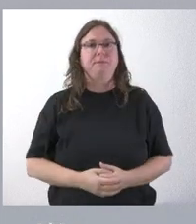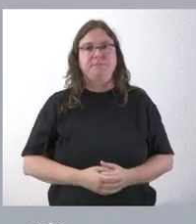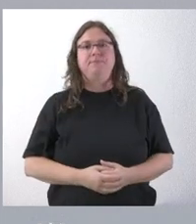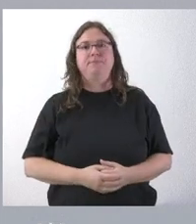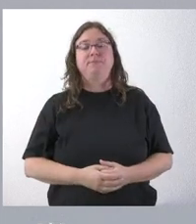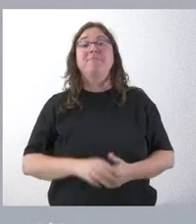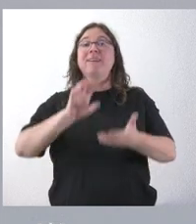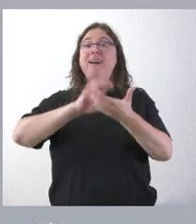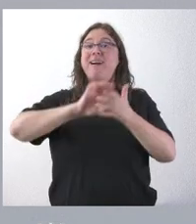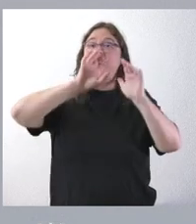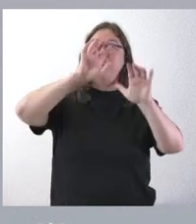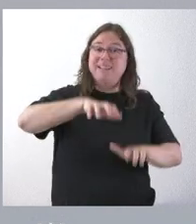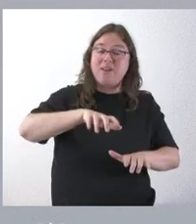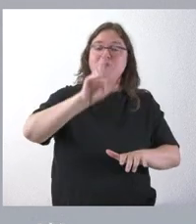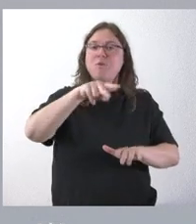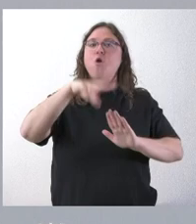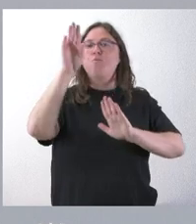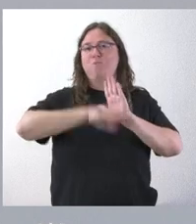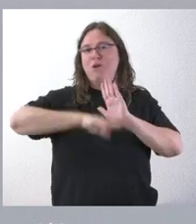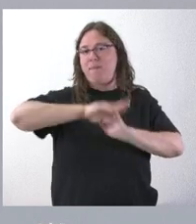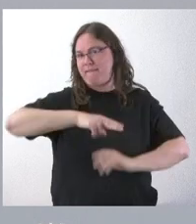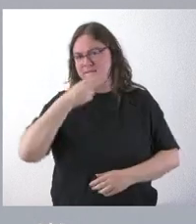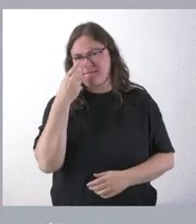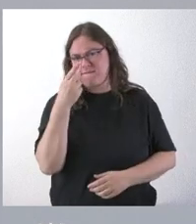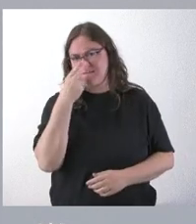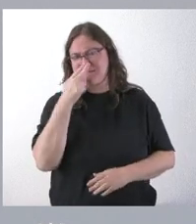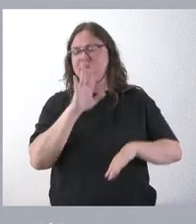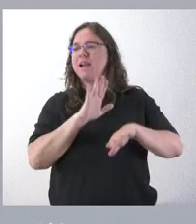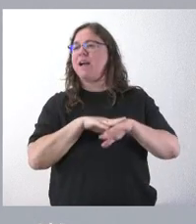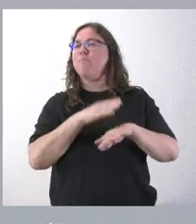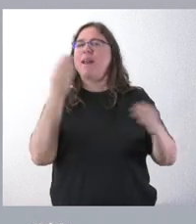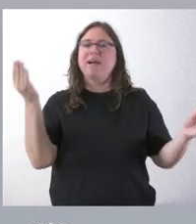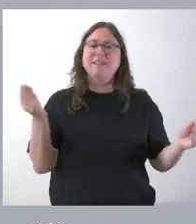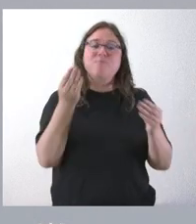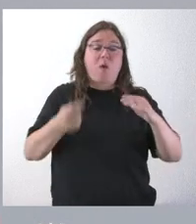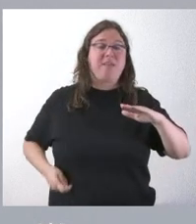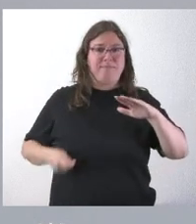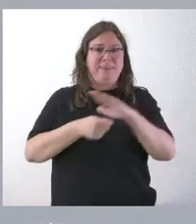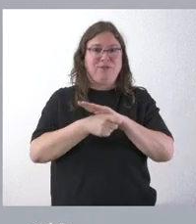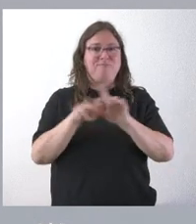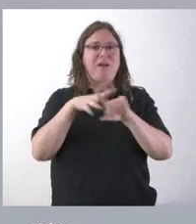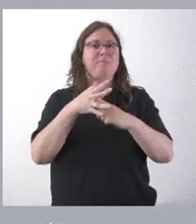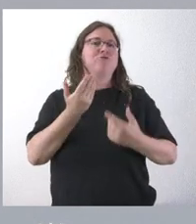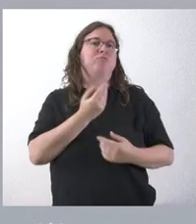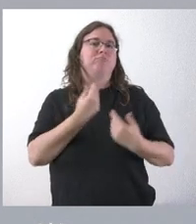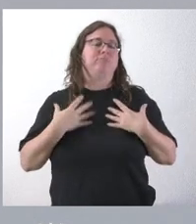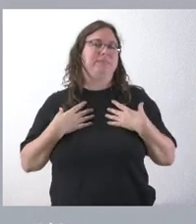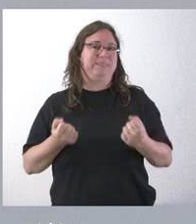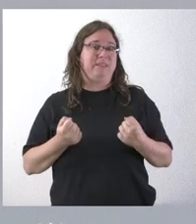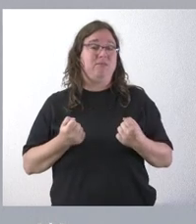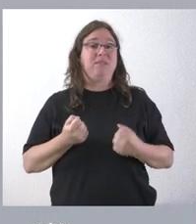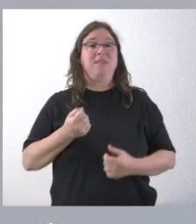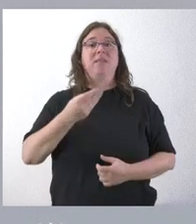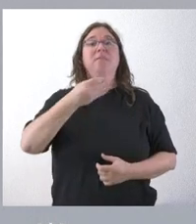Castilla y León tienen en este momento un programa muy interesante de mejora de inversiones en el ámbito sanitario y esto es lo que el BEI